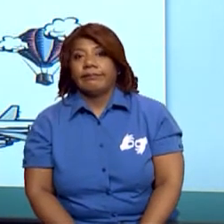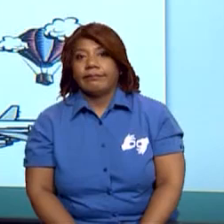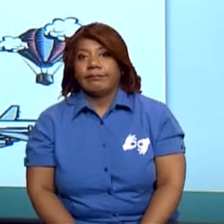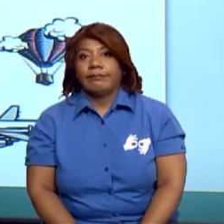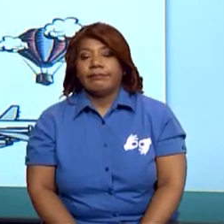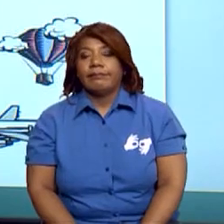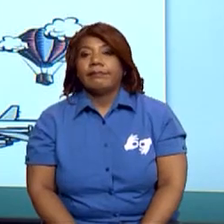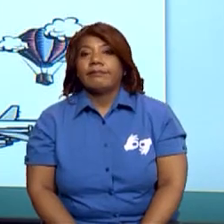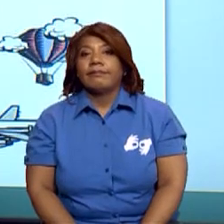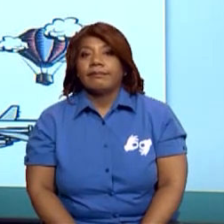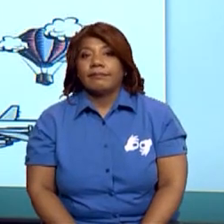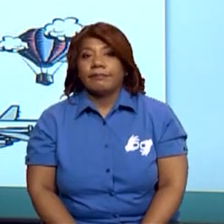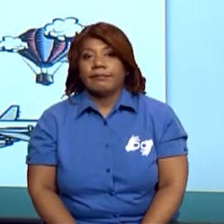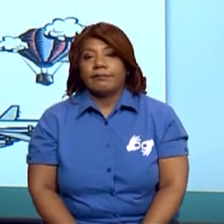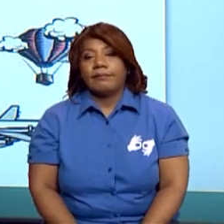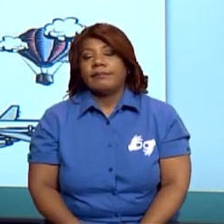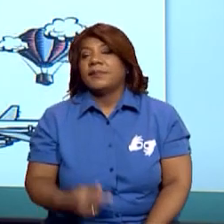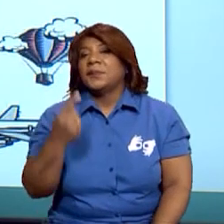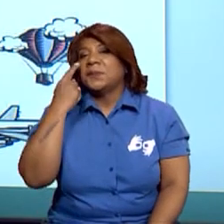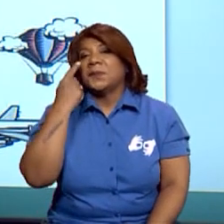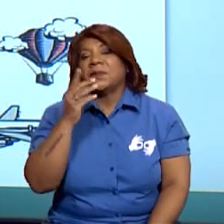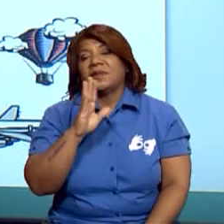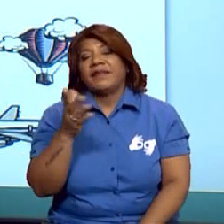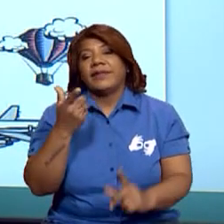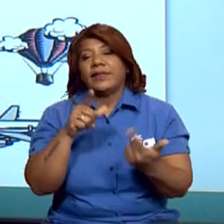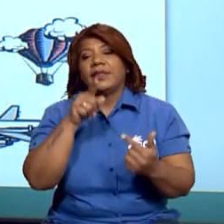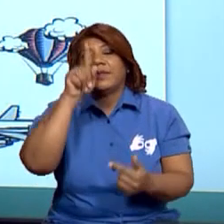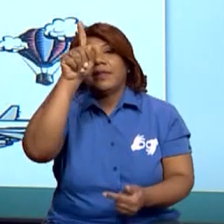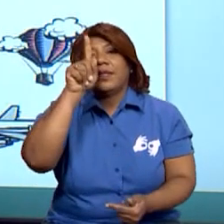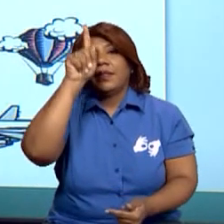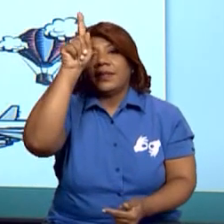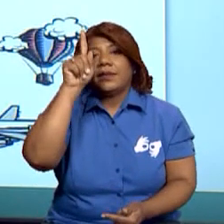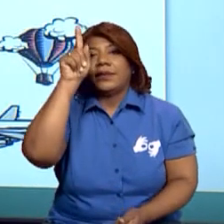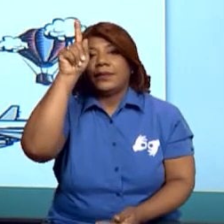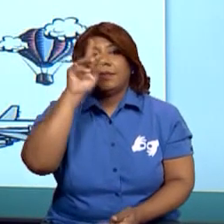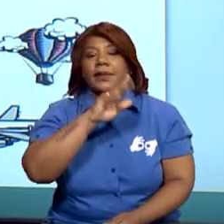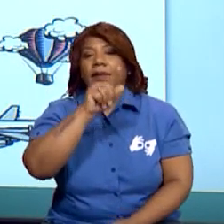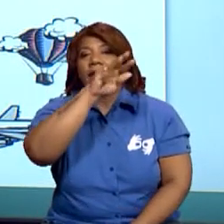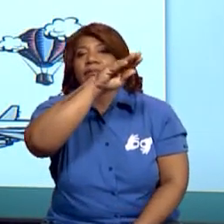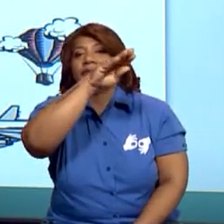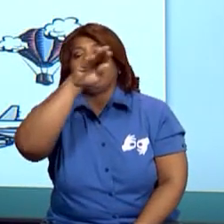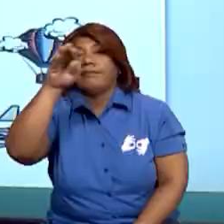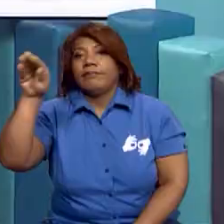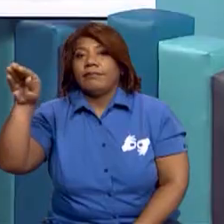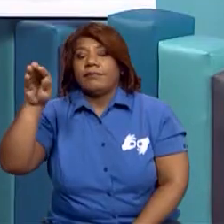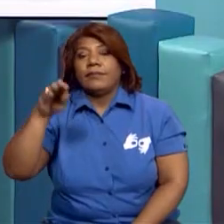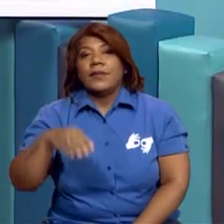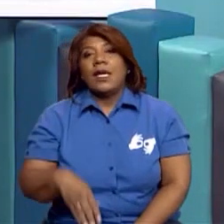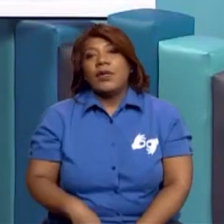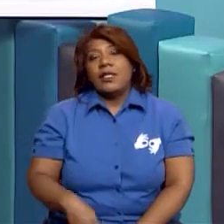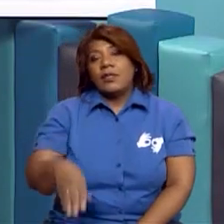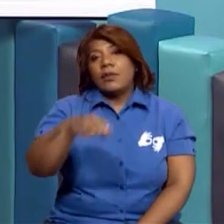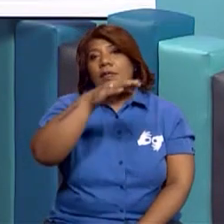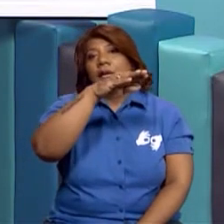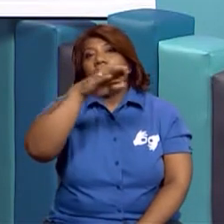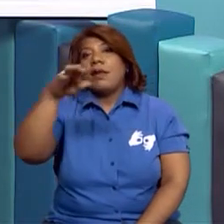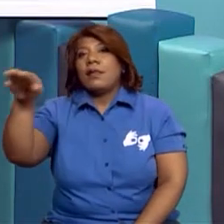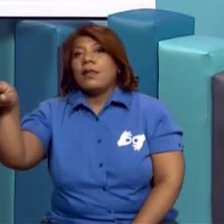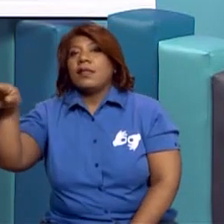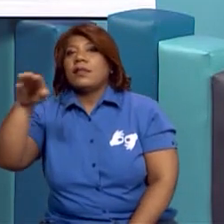palabra. Vamos a ir buscándolo de forma vertical. De arriba hacia abajo. Vamos a ver.